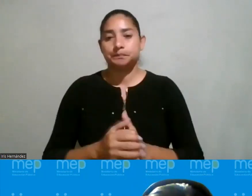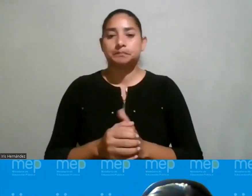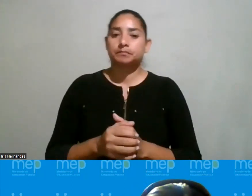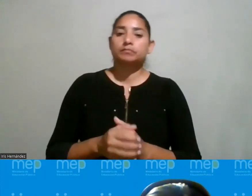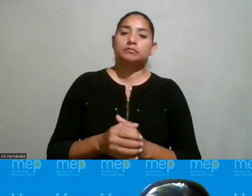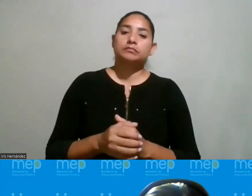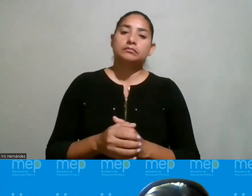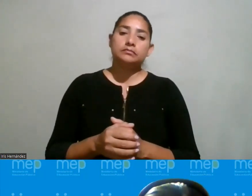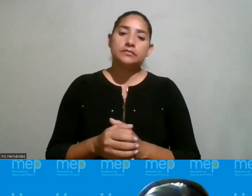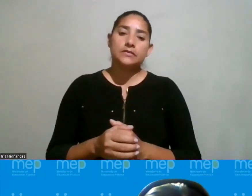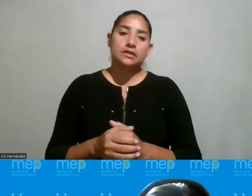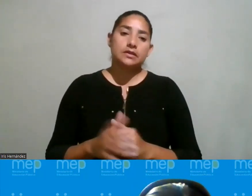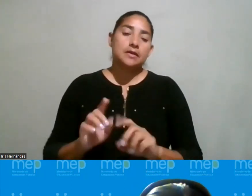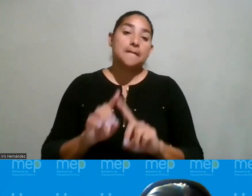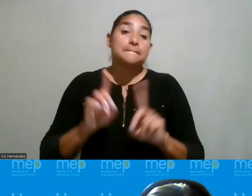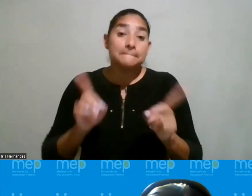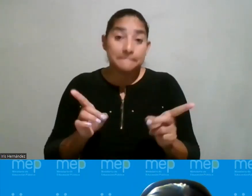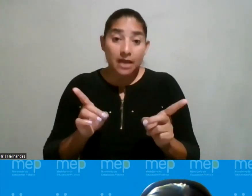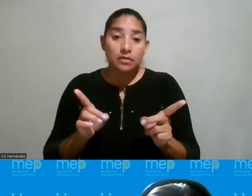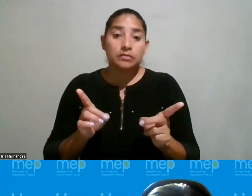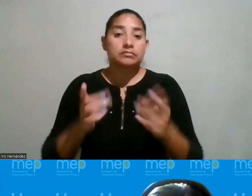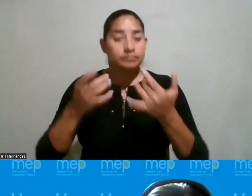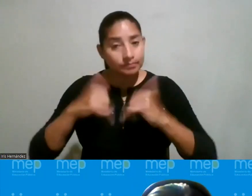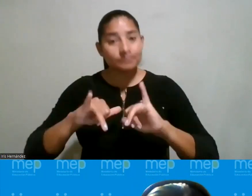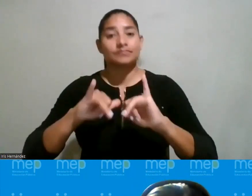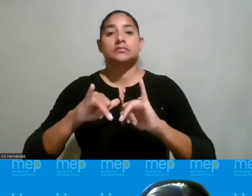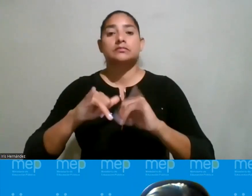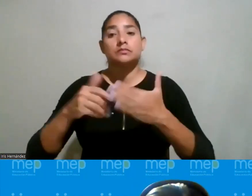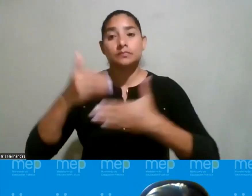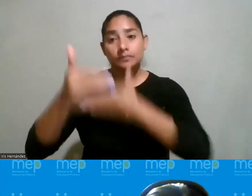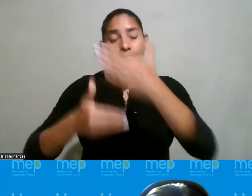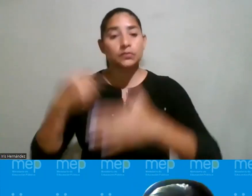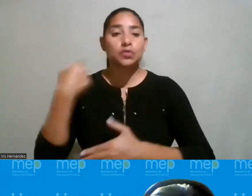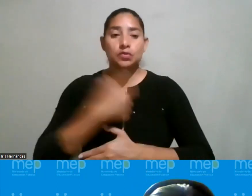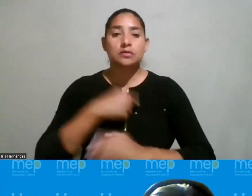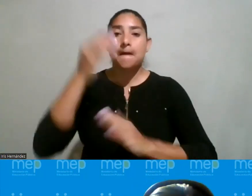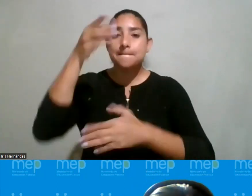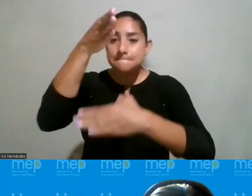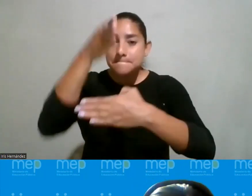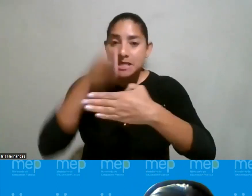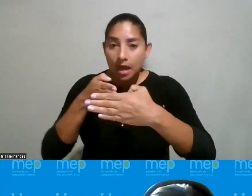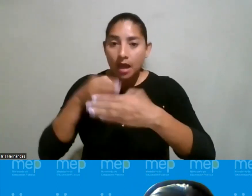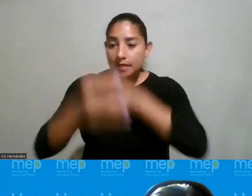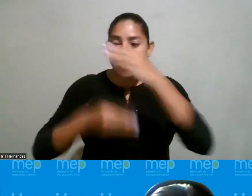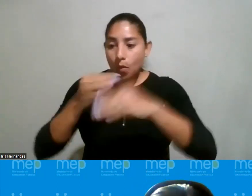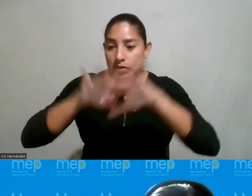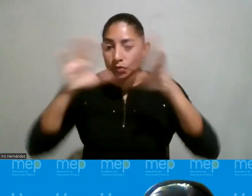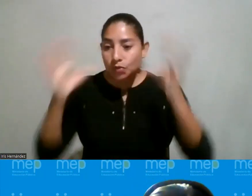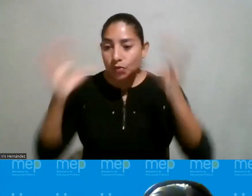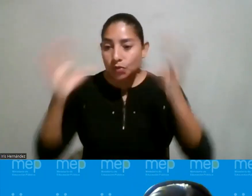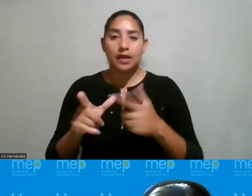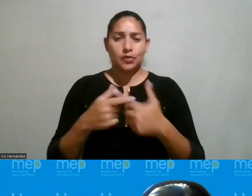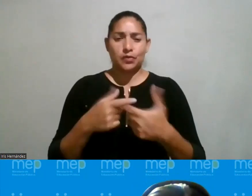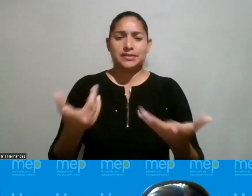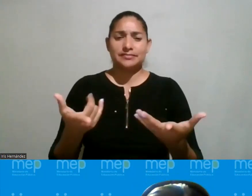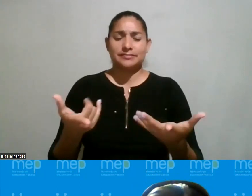muy planos ¿verdad? pero además no solo por eso sino es que somos la mitad de la población como decía doña Paola y entonces